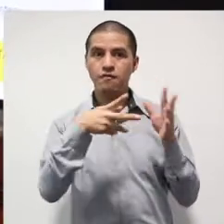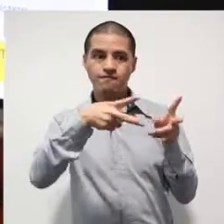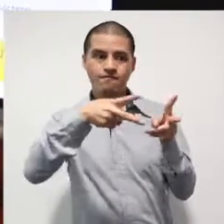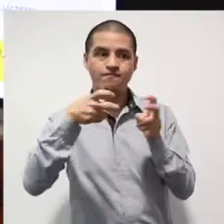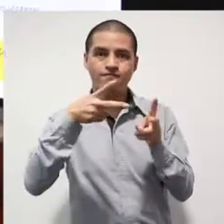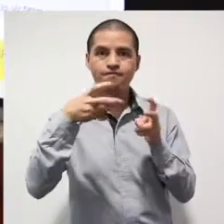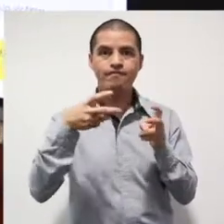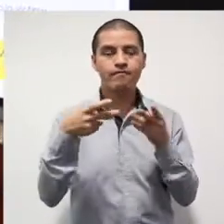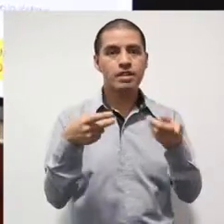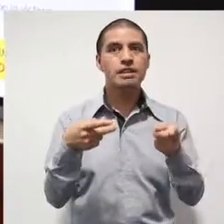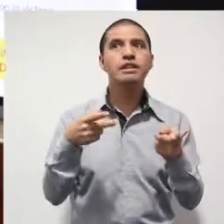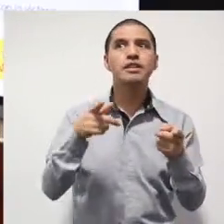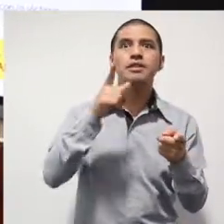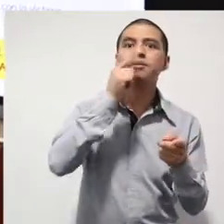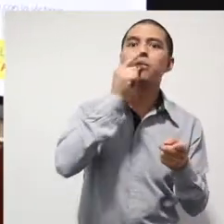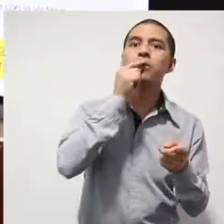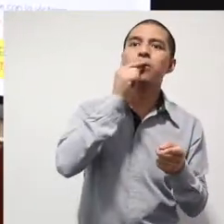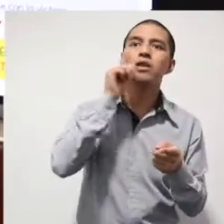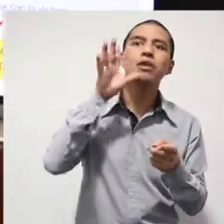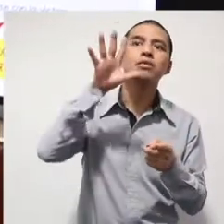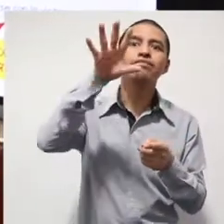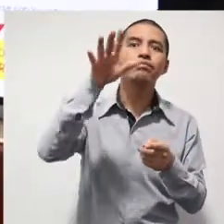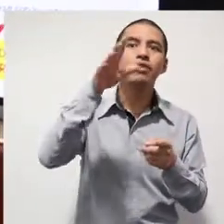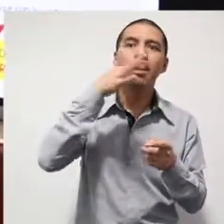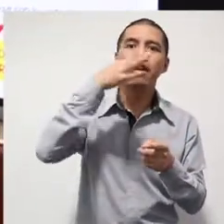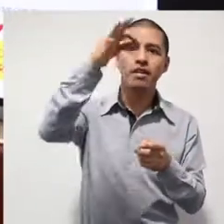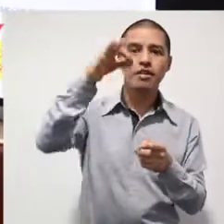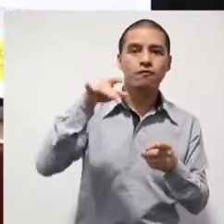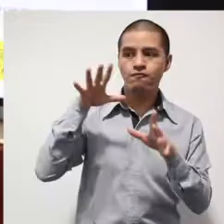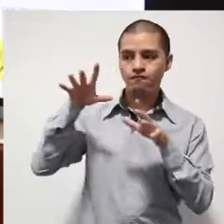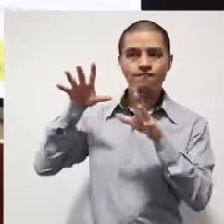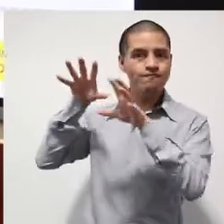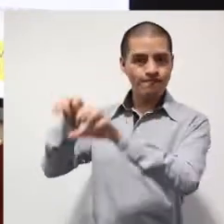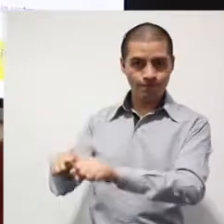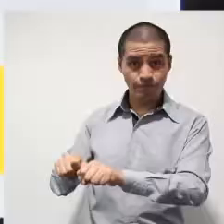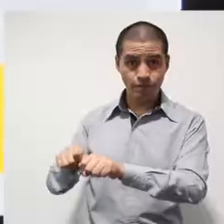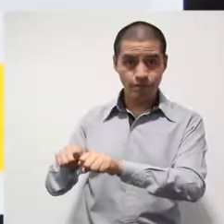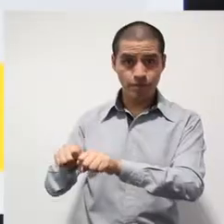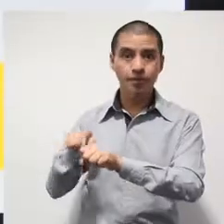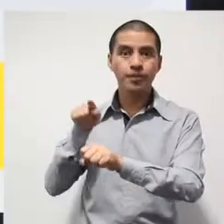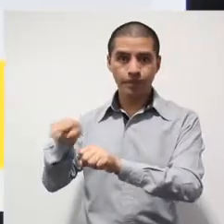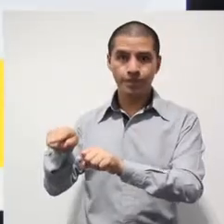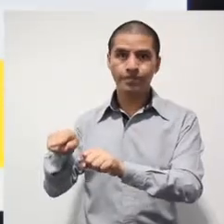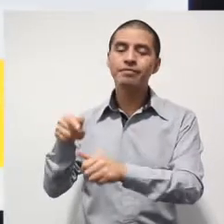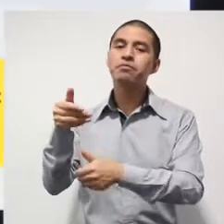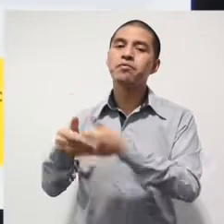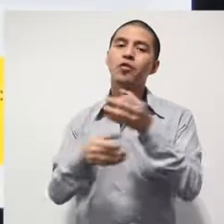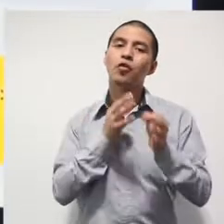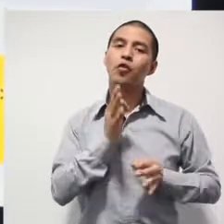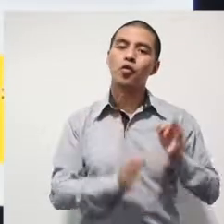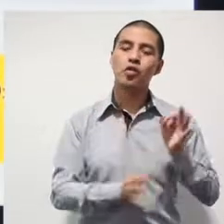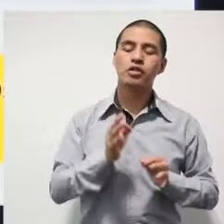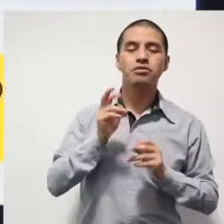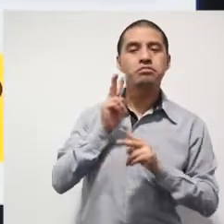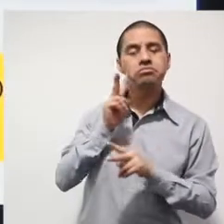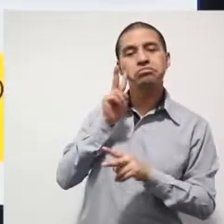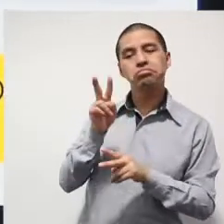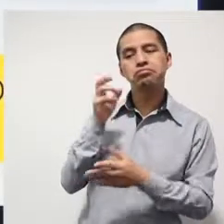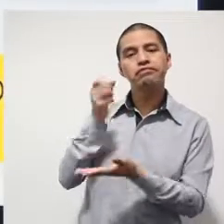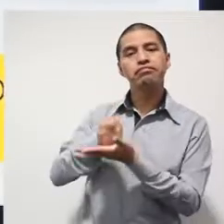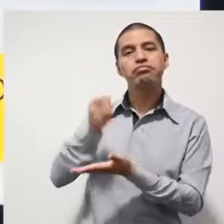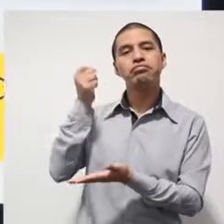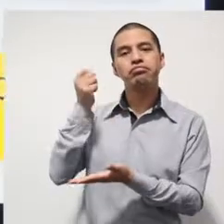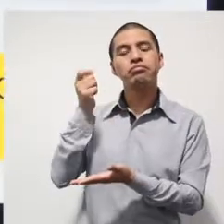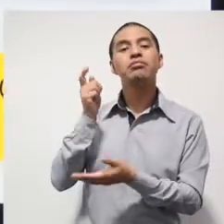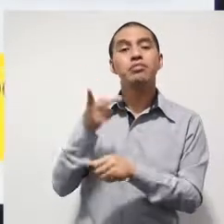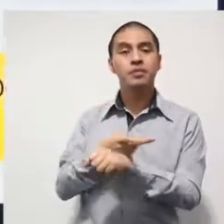víctimas. solicitan apoyo de una patrulla, es detenido y queda también en libertad. ¿Qué